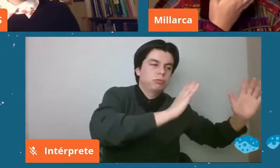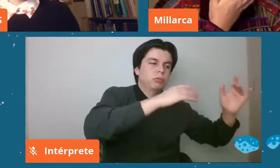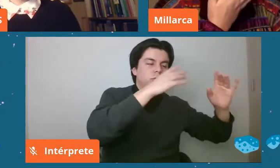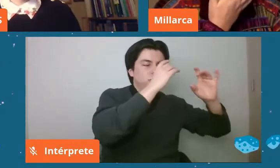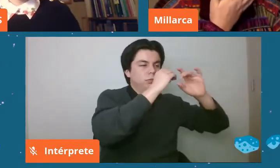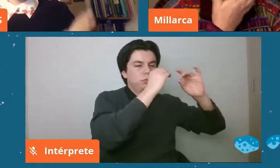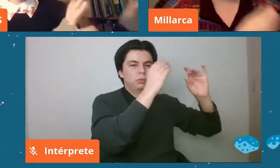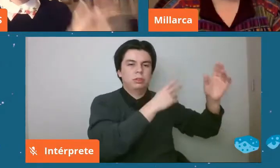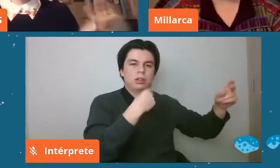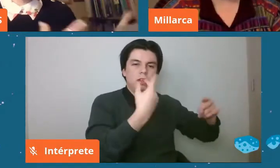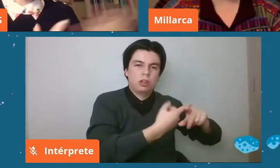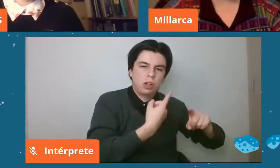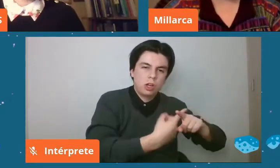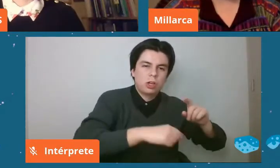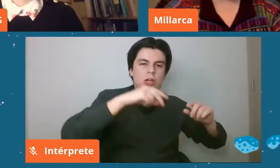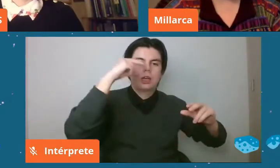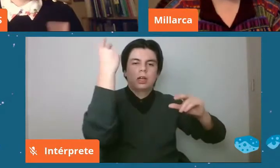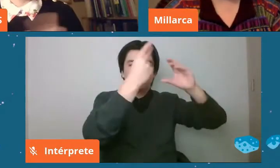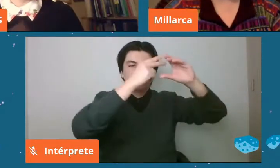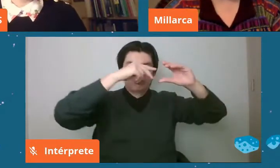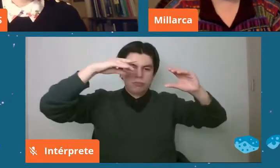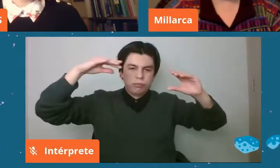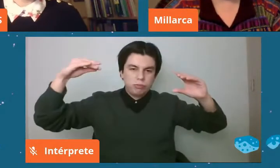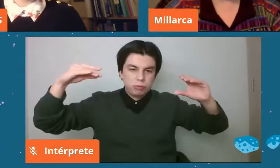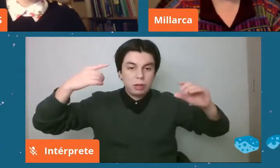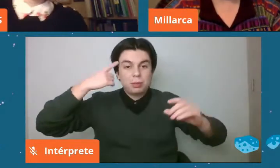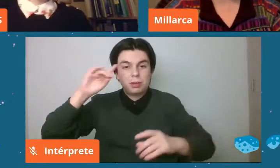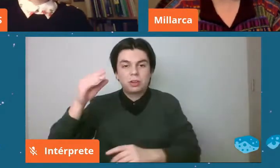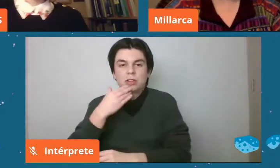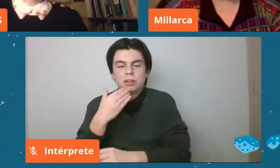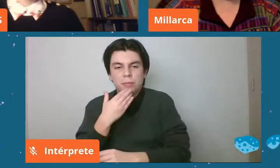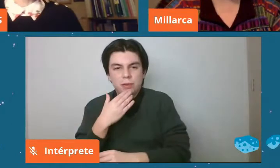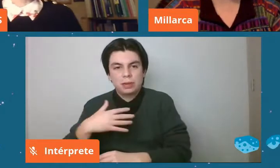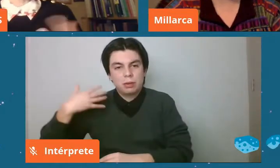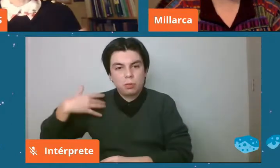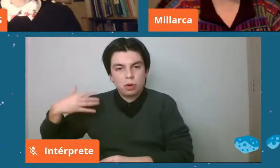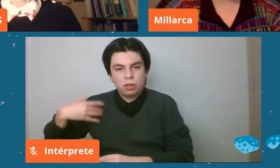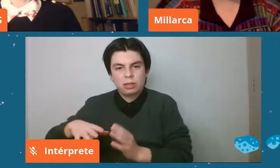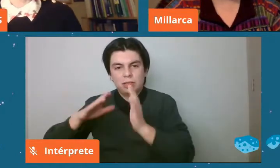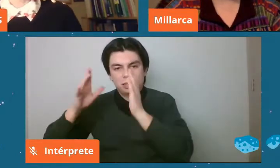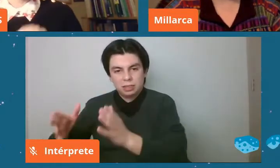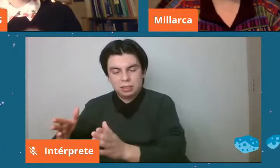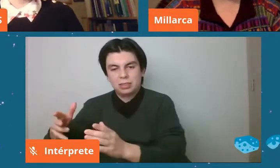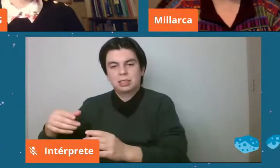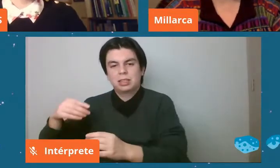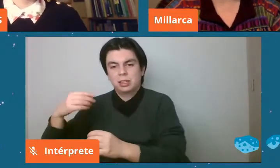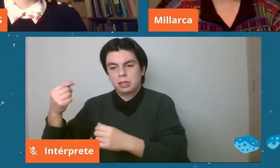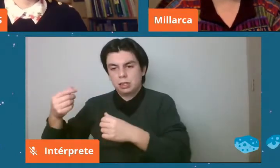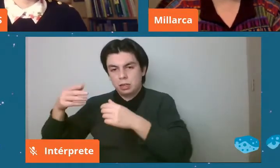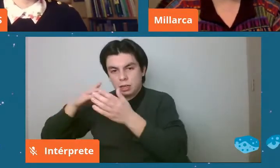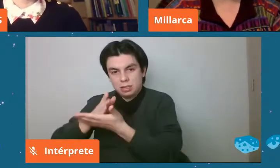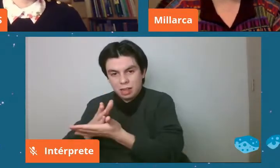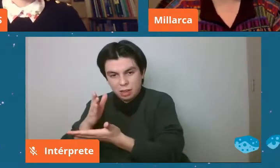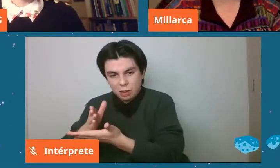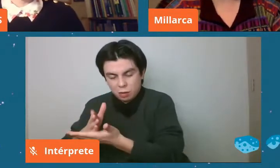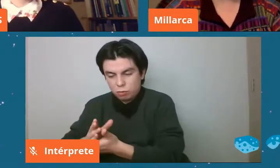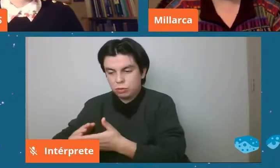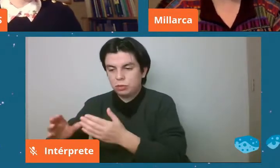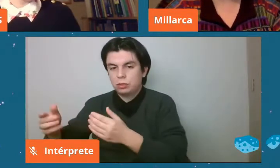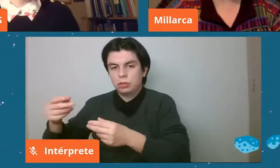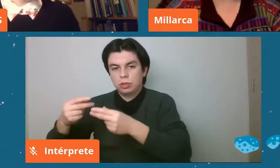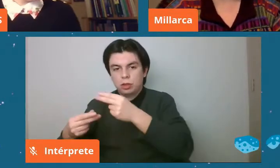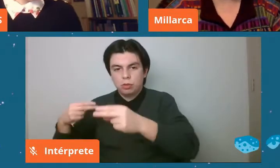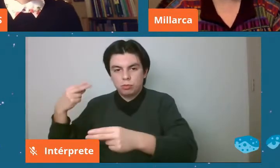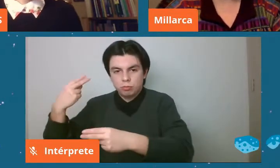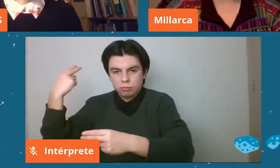de los asteroides y es muy importante esta ciencia también en este día del asteroide